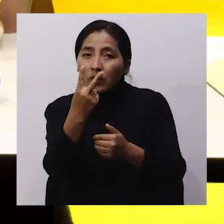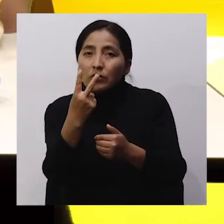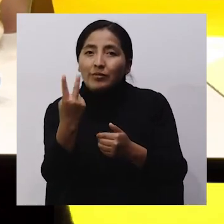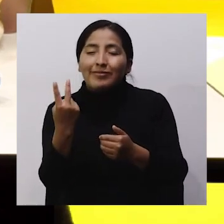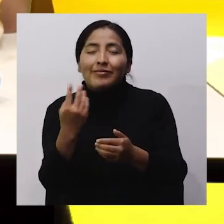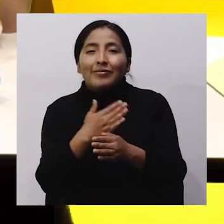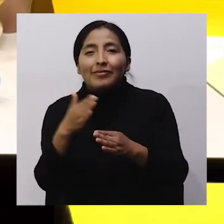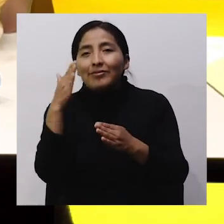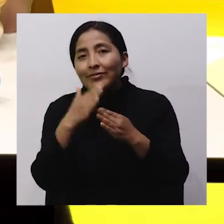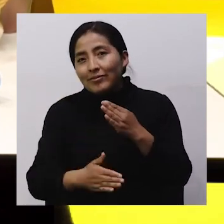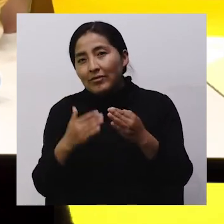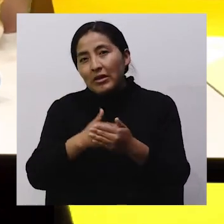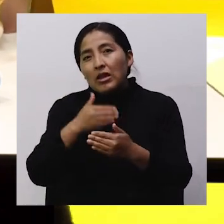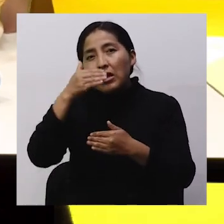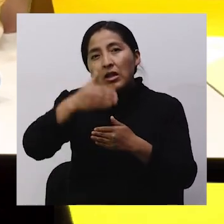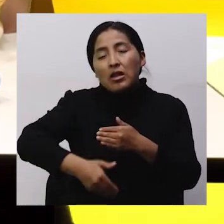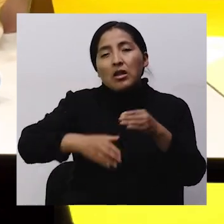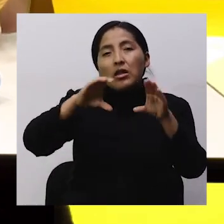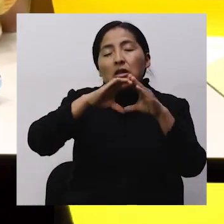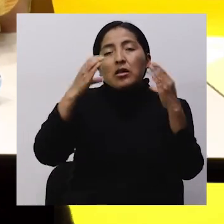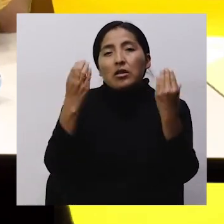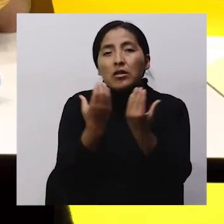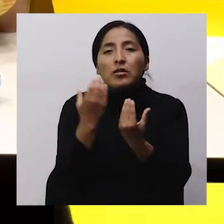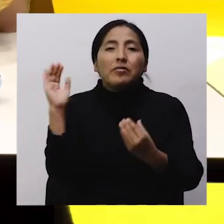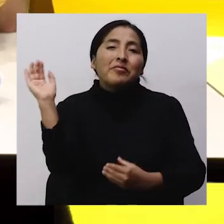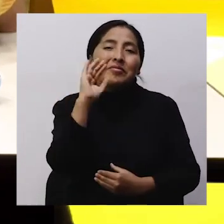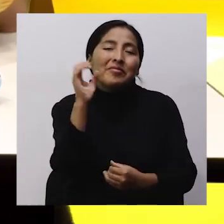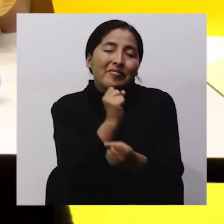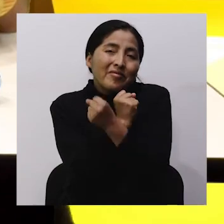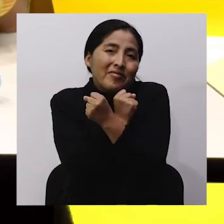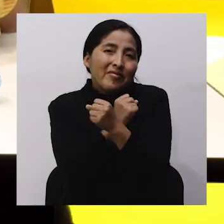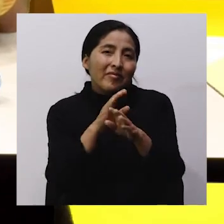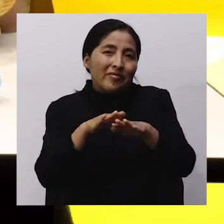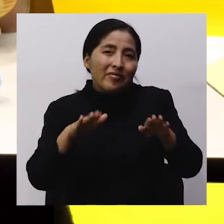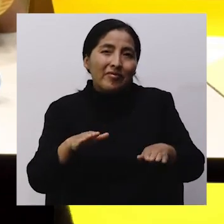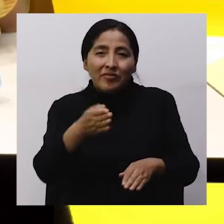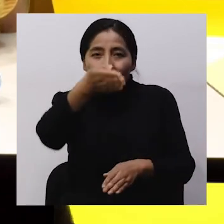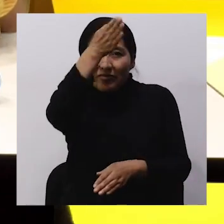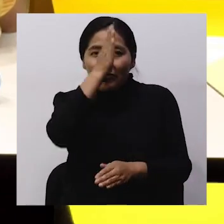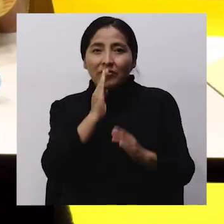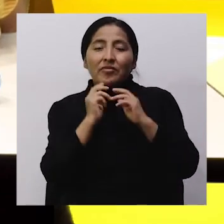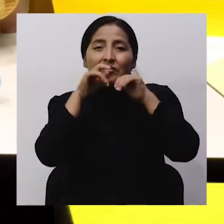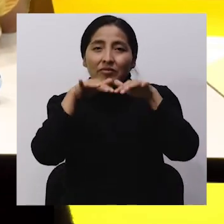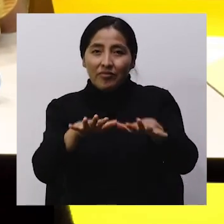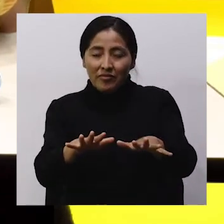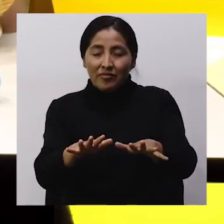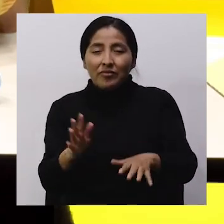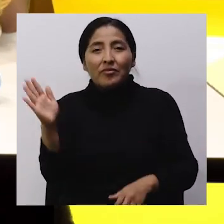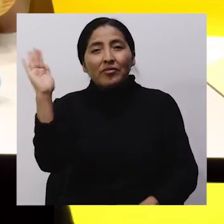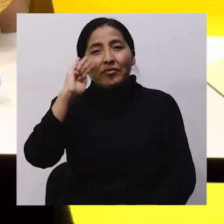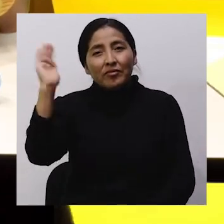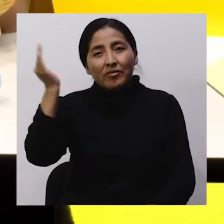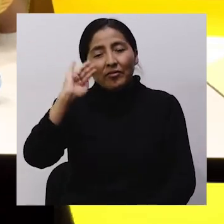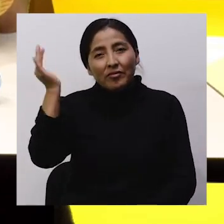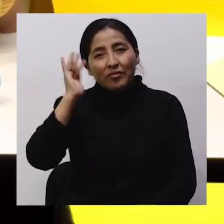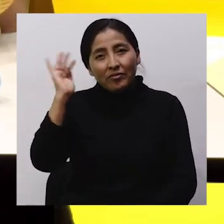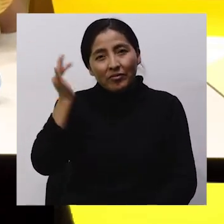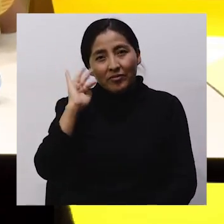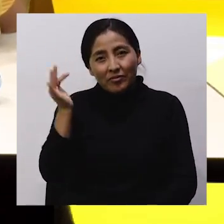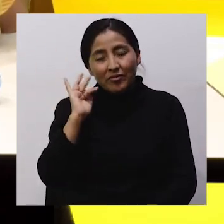despedimos Hasta una próxima clase Chao, chao Queridos niños Chao, chao, chao Chao, chao, chao